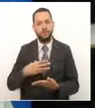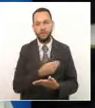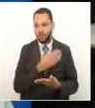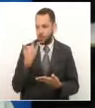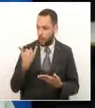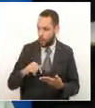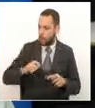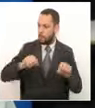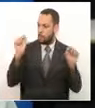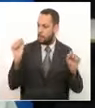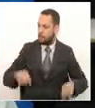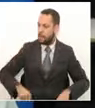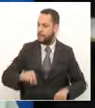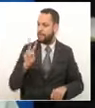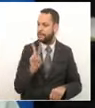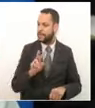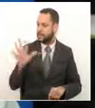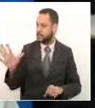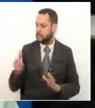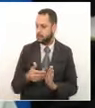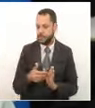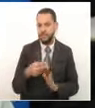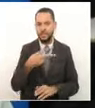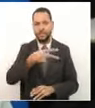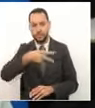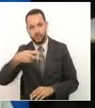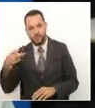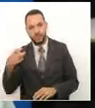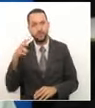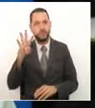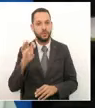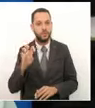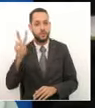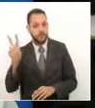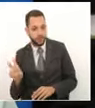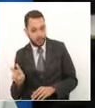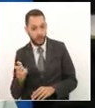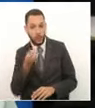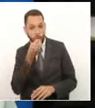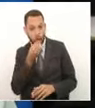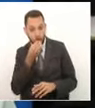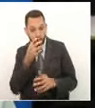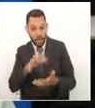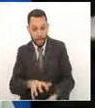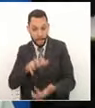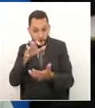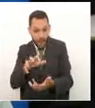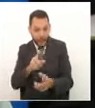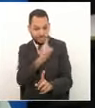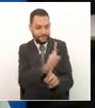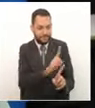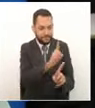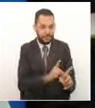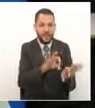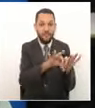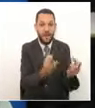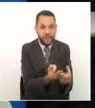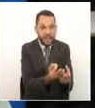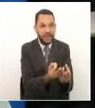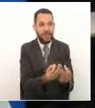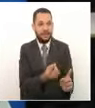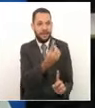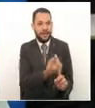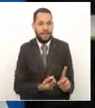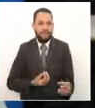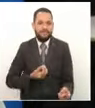25.297 mercados que serán entregados a un gran número de